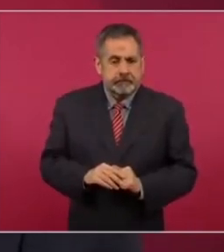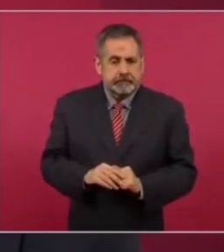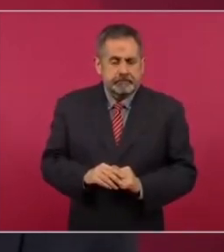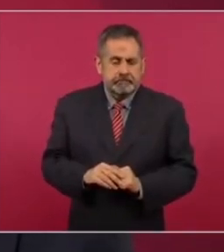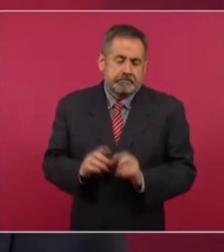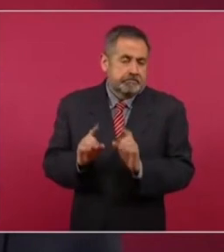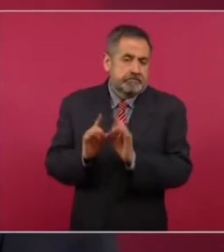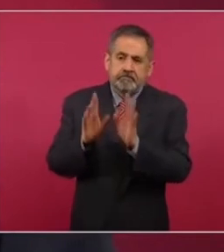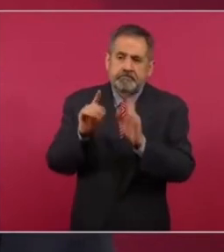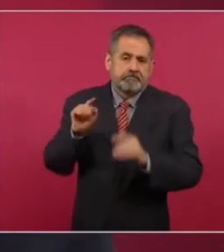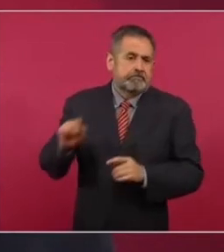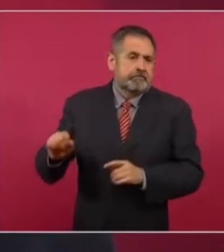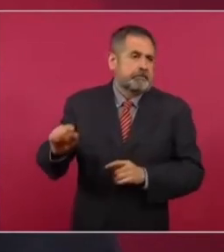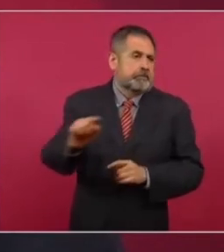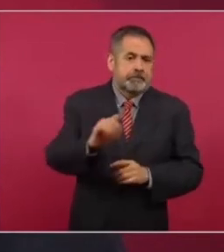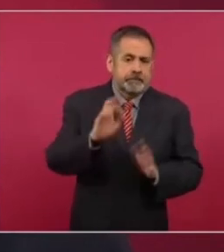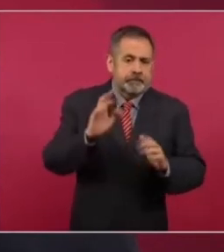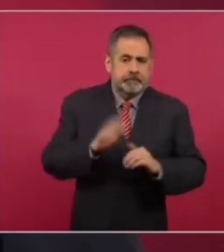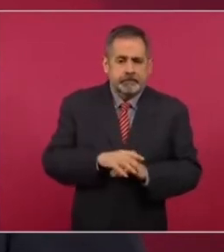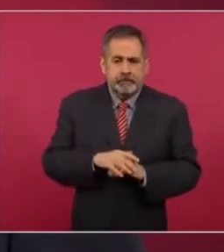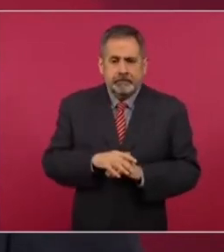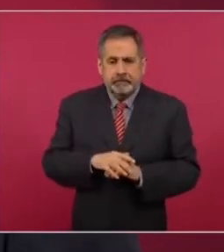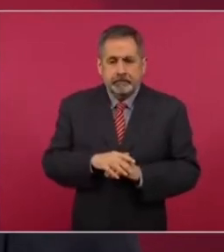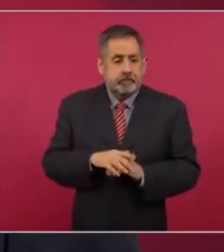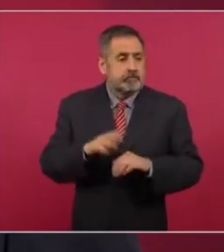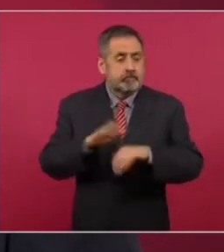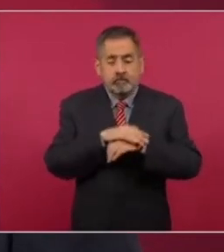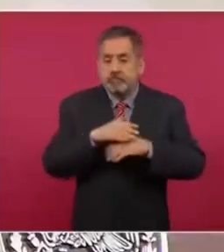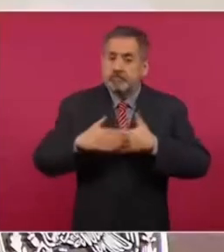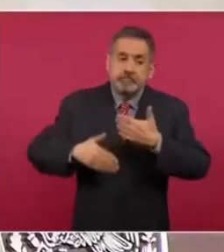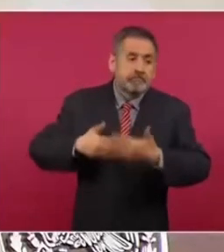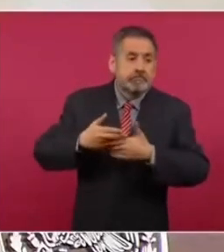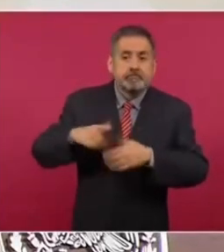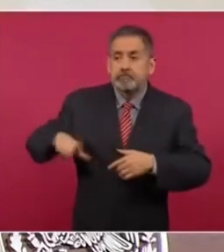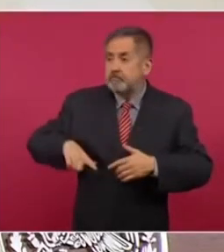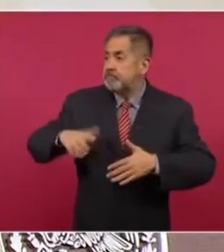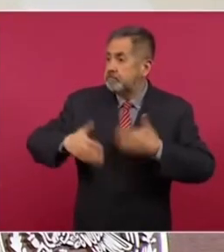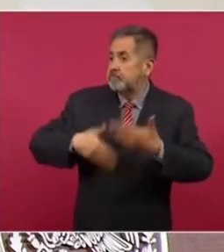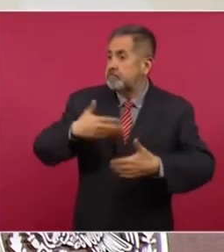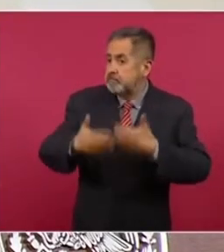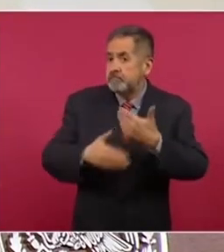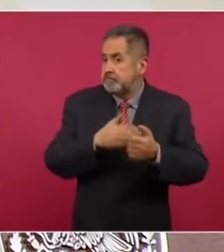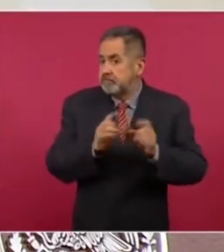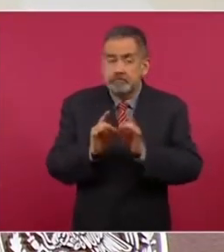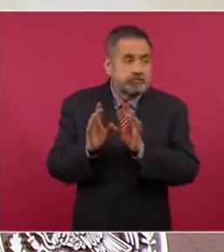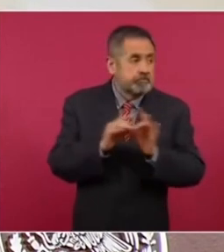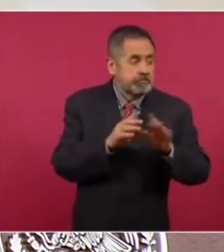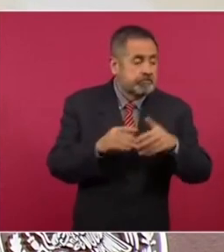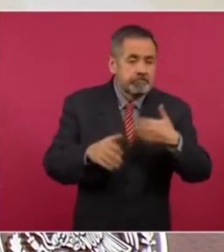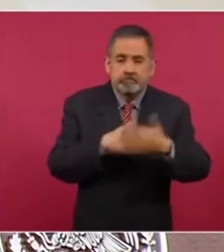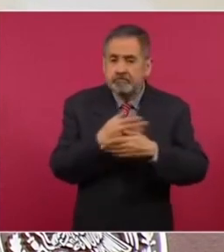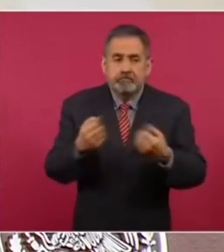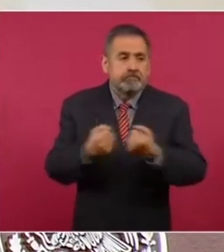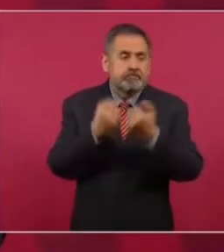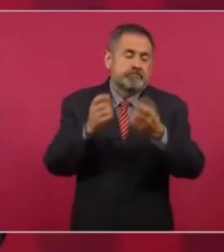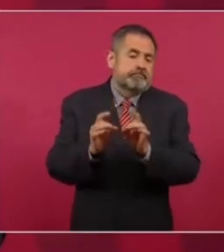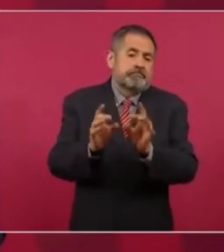presentan por las inercias también porque antes era